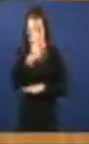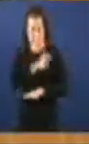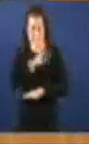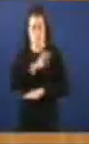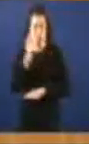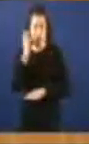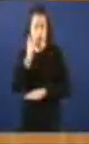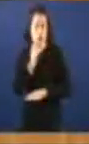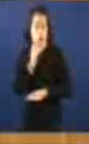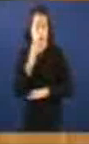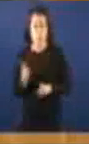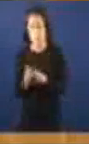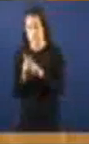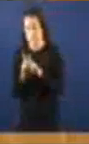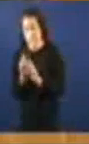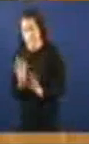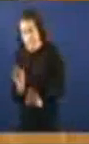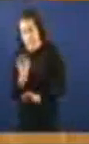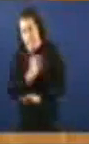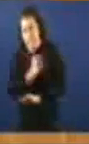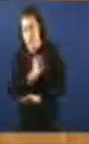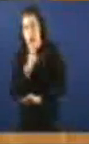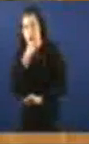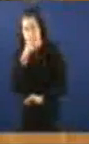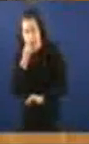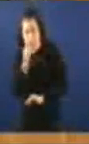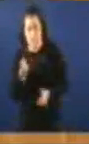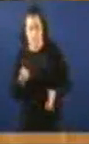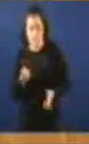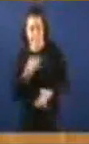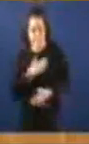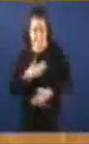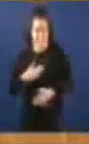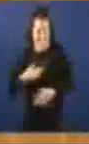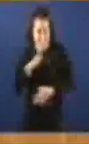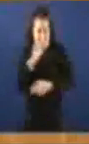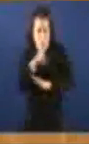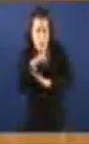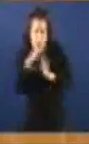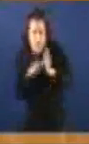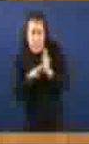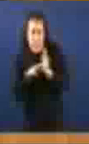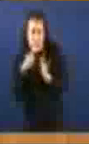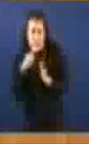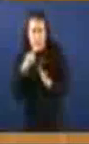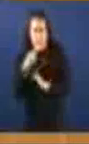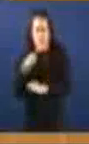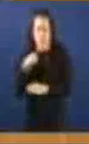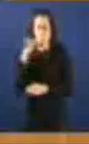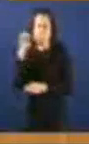E xa non digamos Do señor Asnar Que además Quere vir por leña Según parece El Yeti